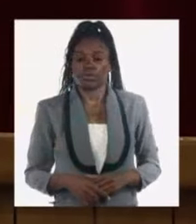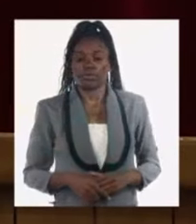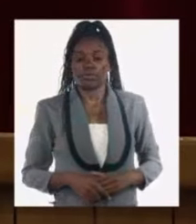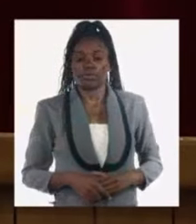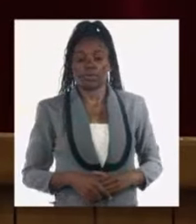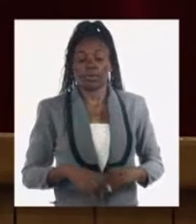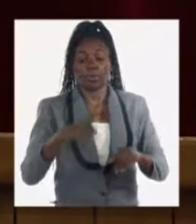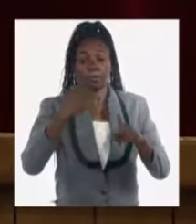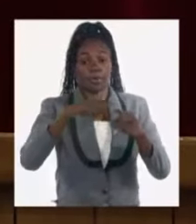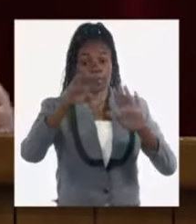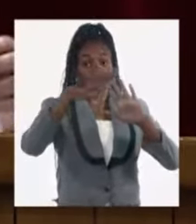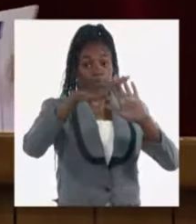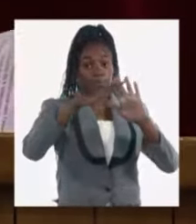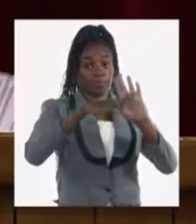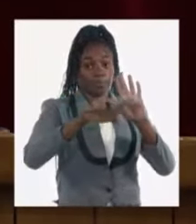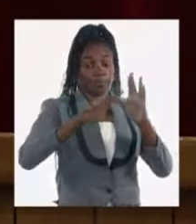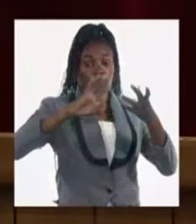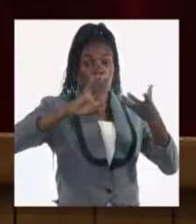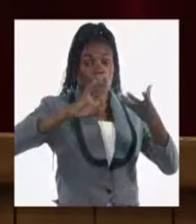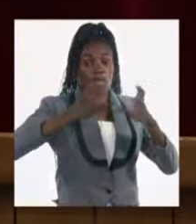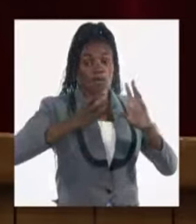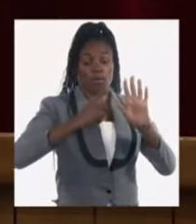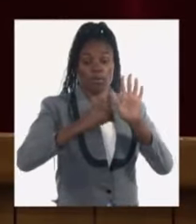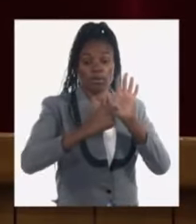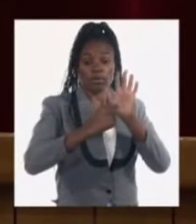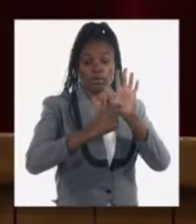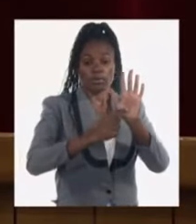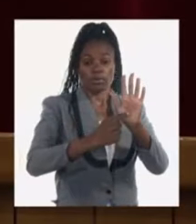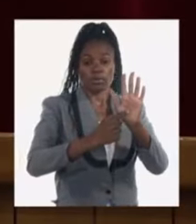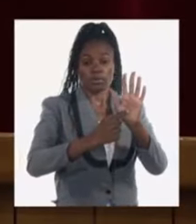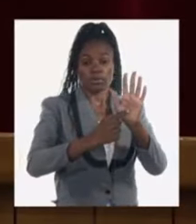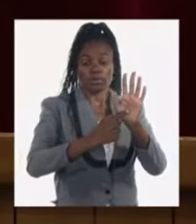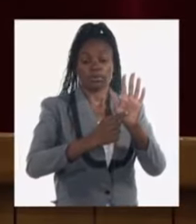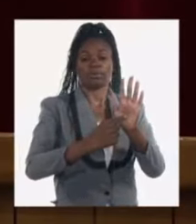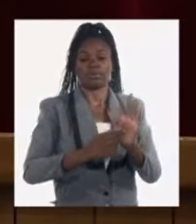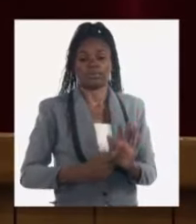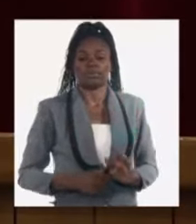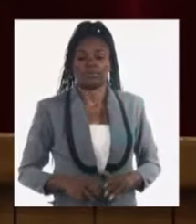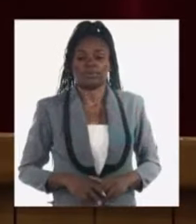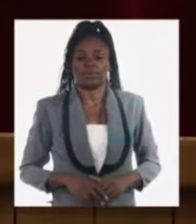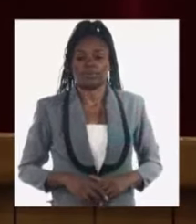medidas y estrategias que estamos implementando de cara a incentivar también la compensación